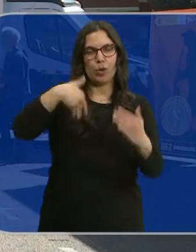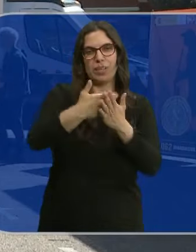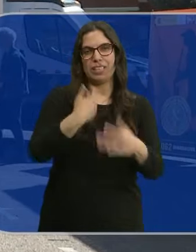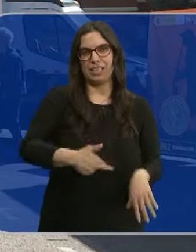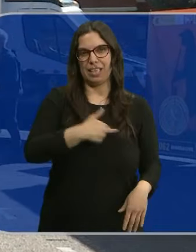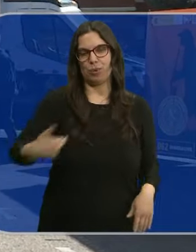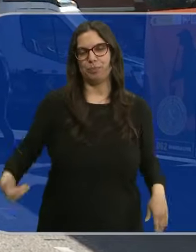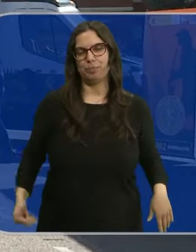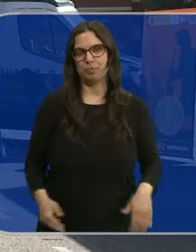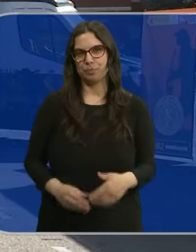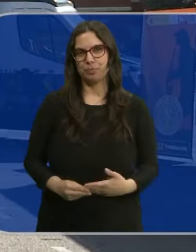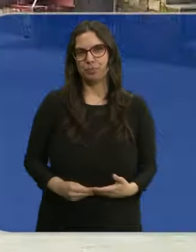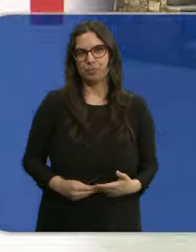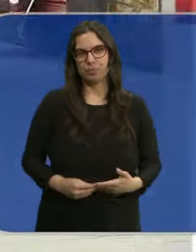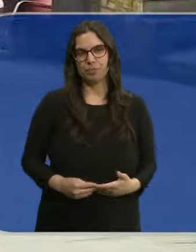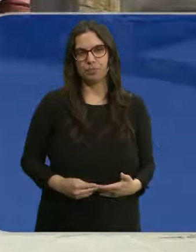Compostela.